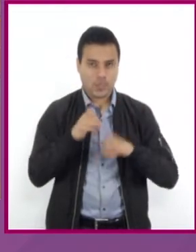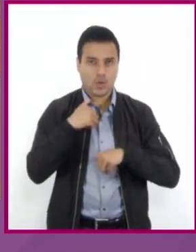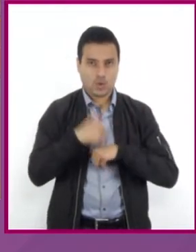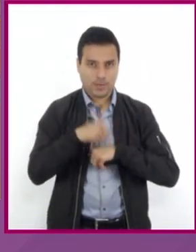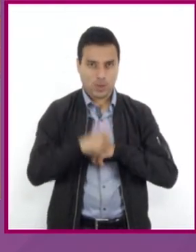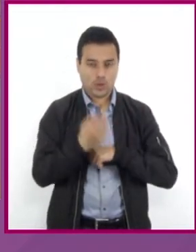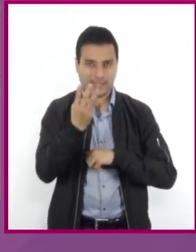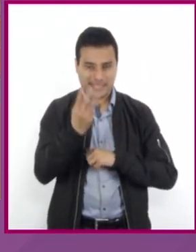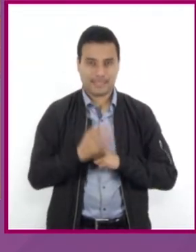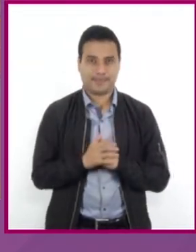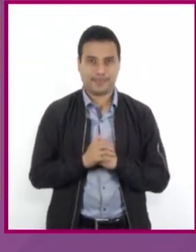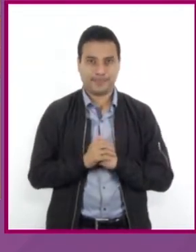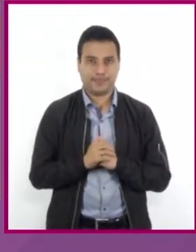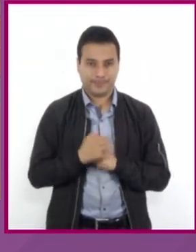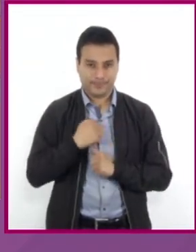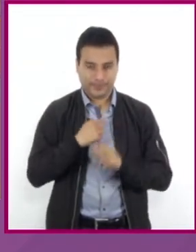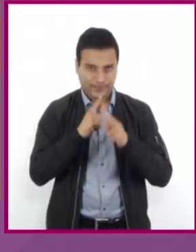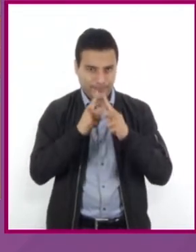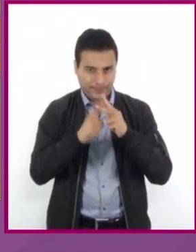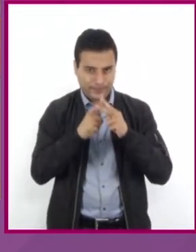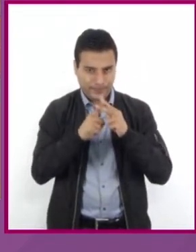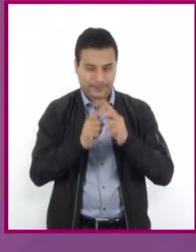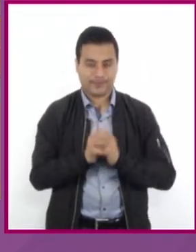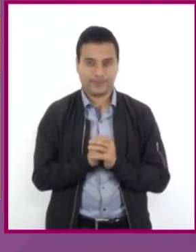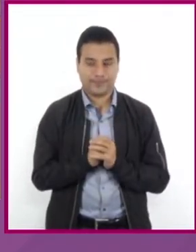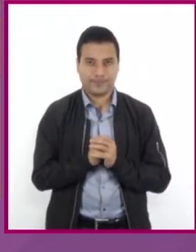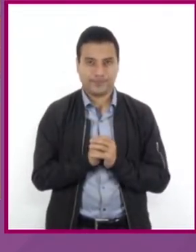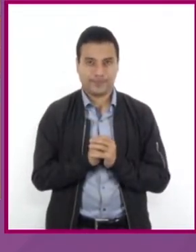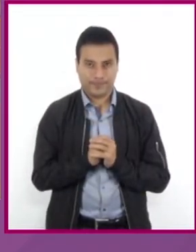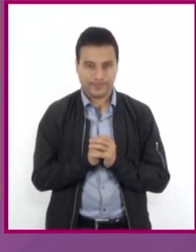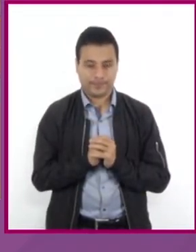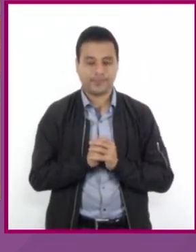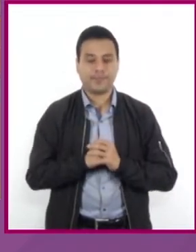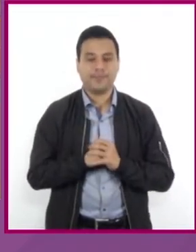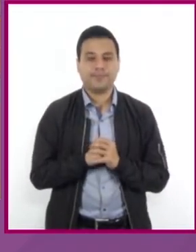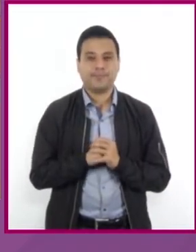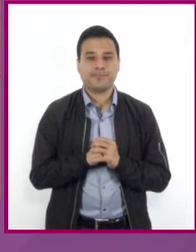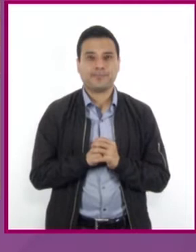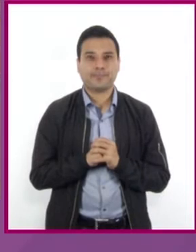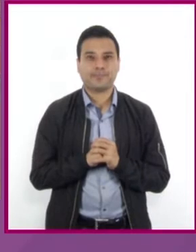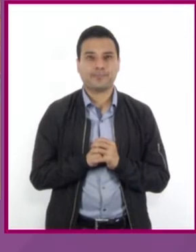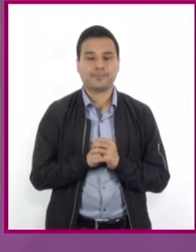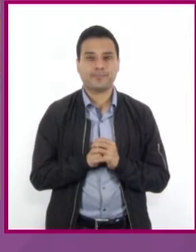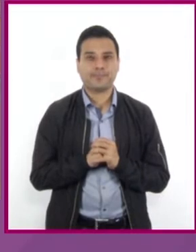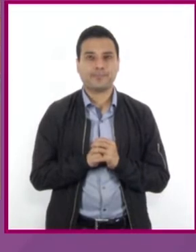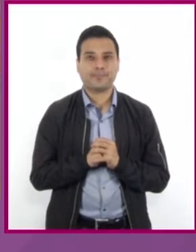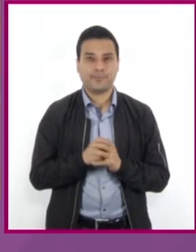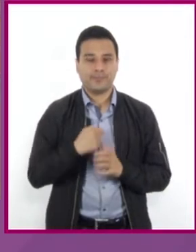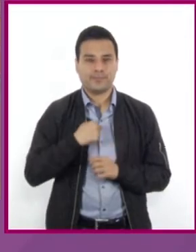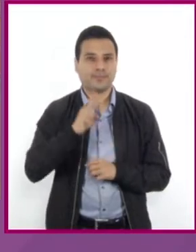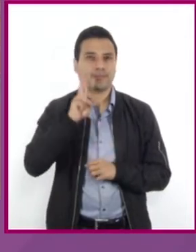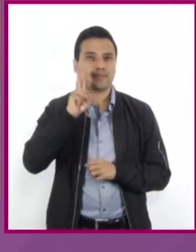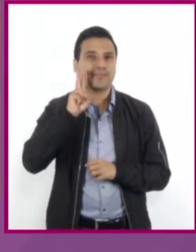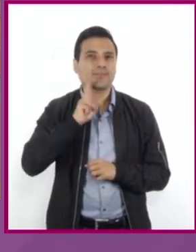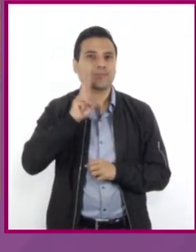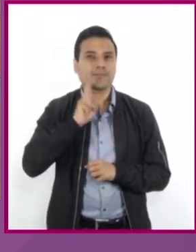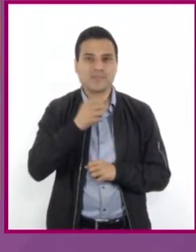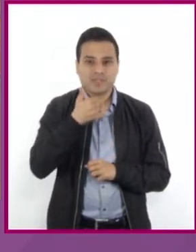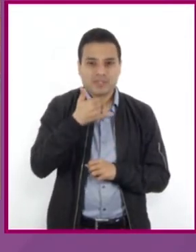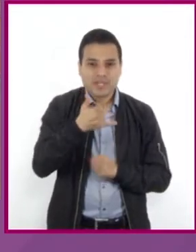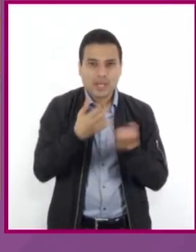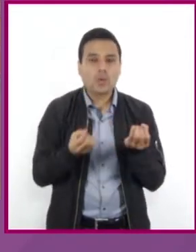Resolvemos la ecuación de primer grado que obtuvimos en el paso número 2, para encontrar el valor de la incógnita y.